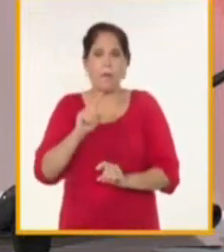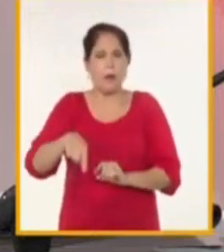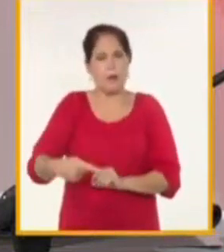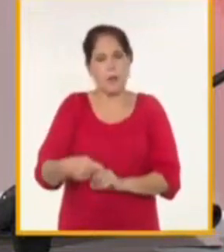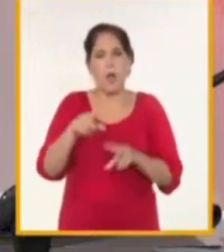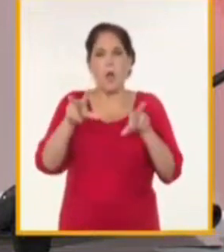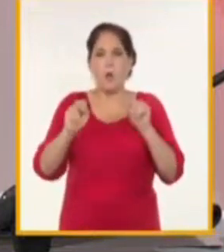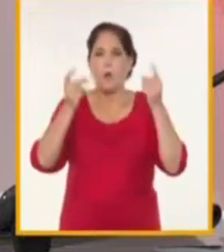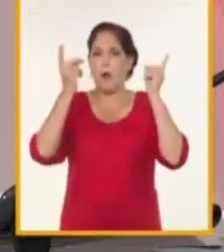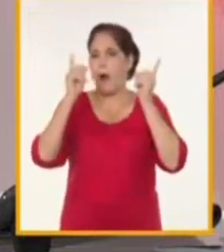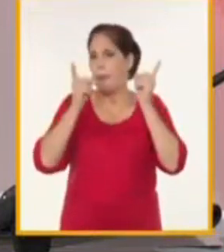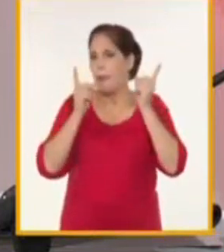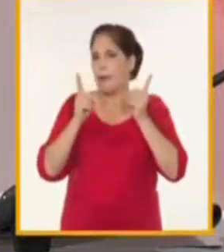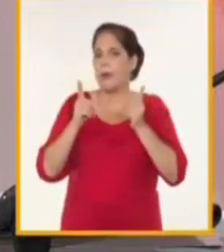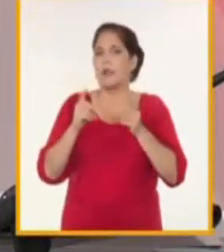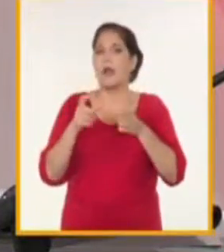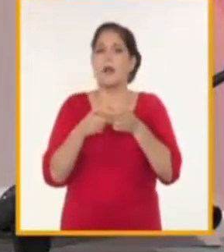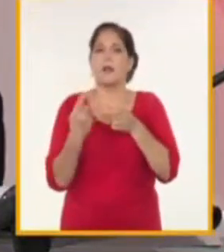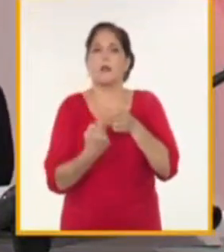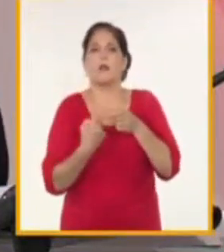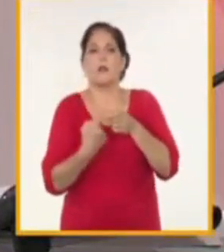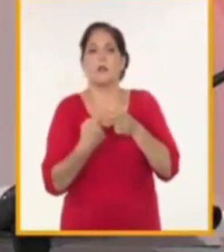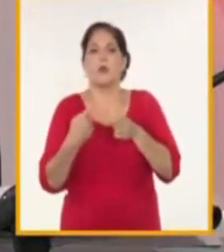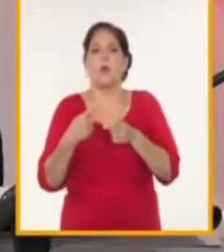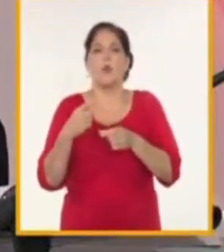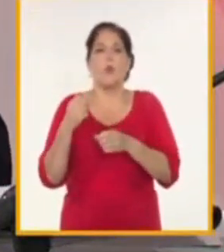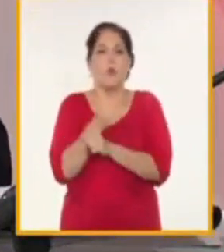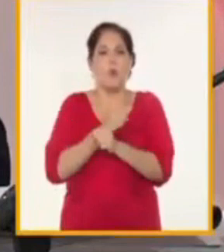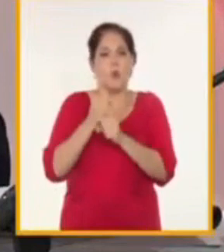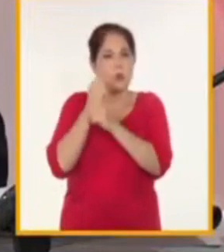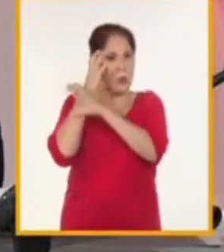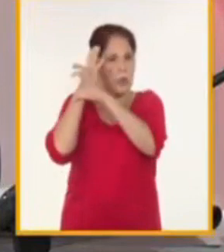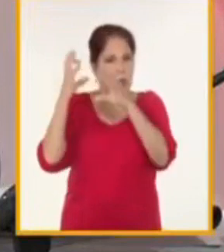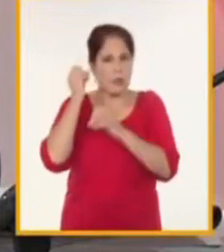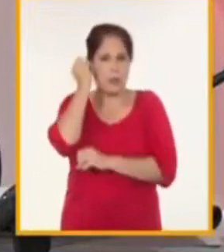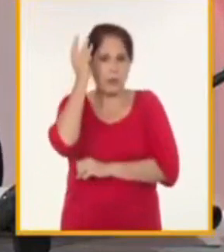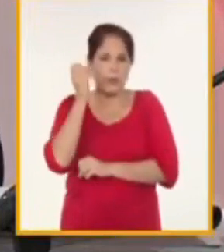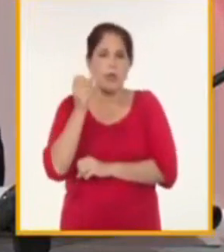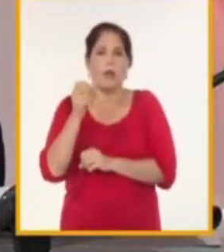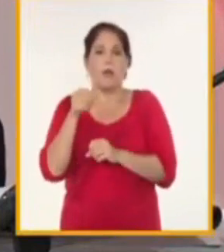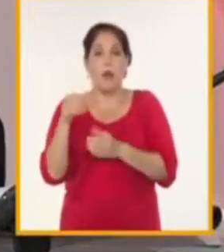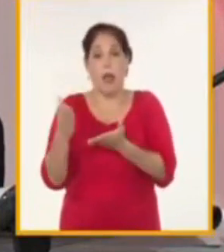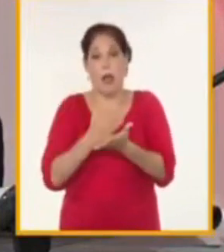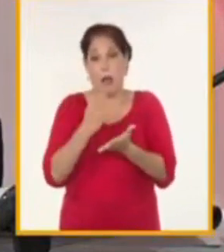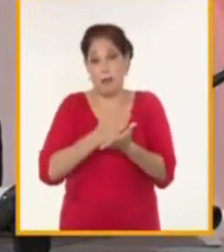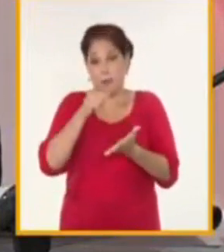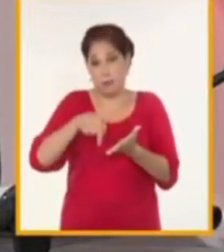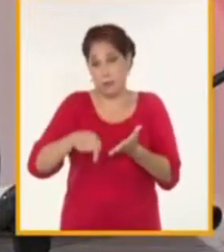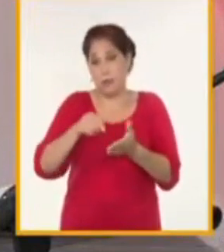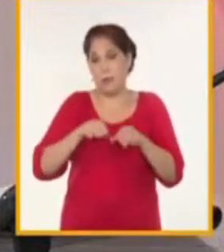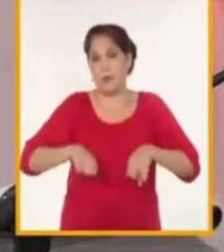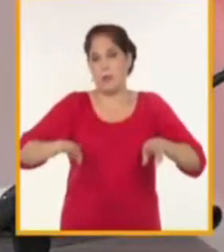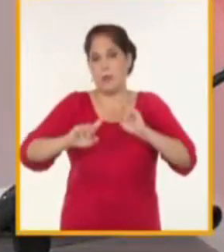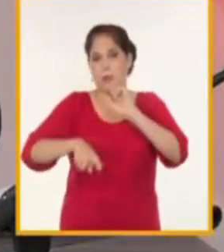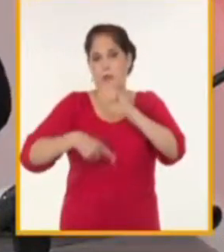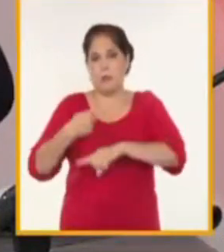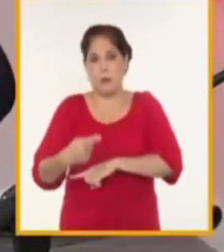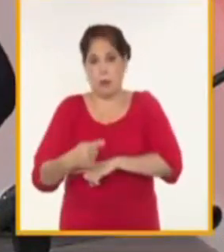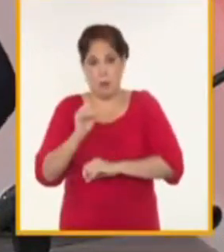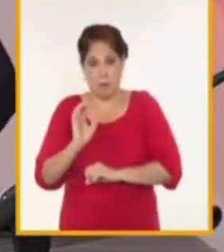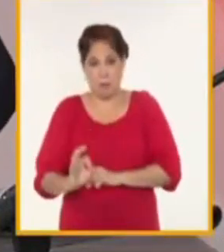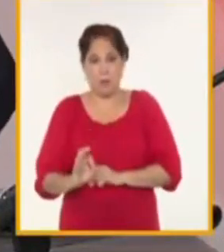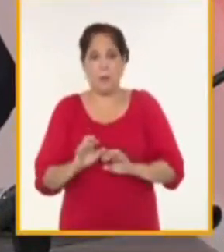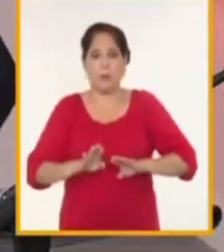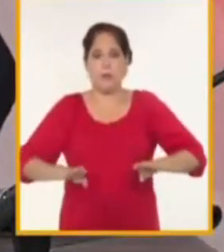las nuevas políticas de transformación digital uso de la inteligencia artificial la agenda digital cubana en nuestra mesa redonda así que nos vemos mañana